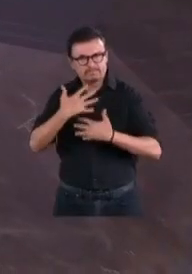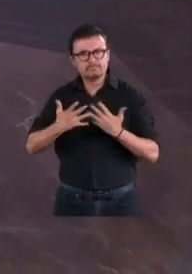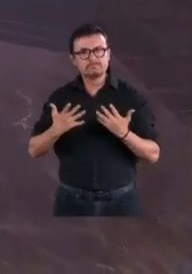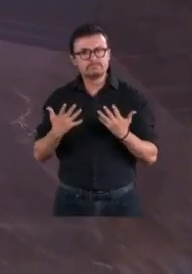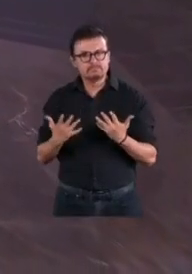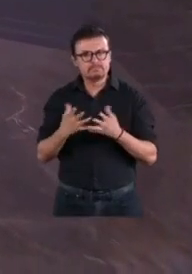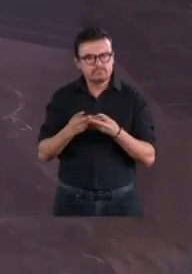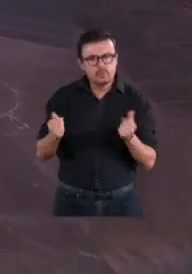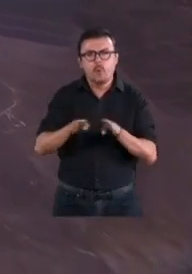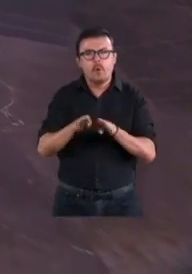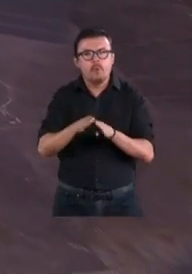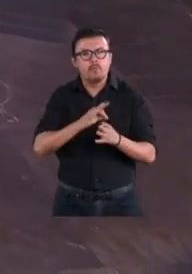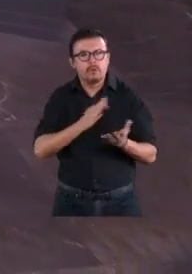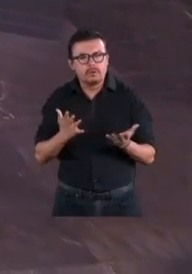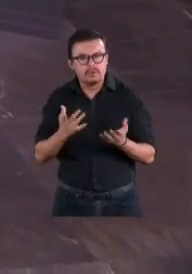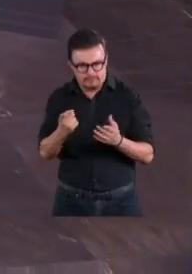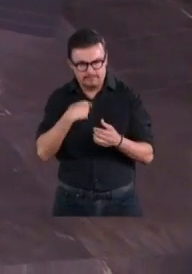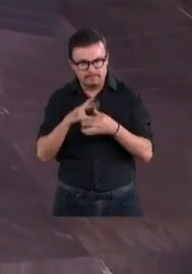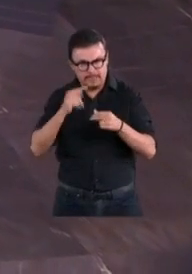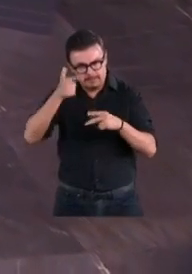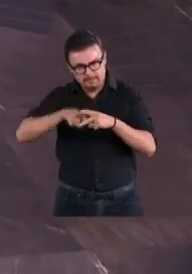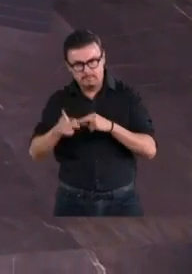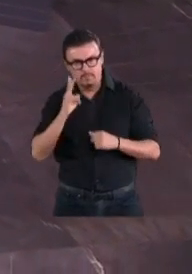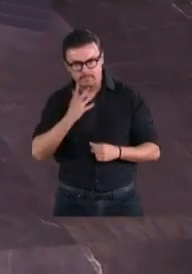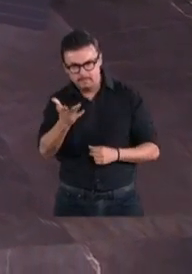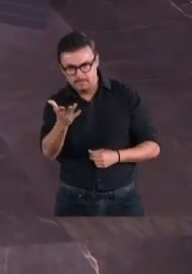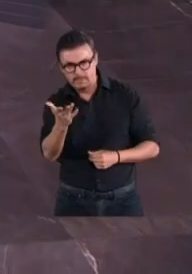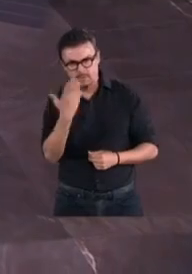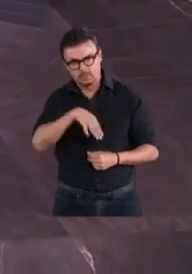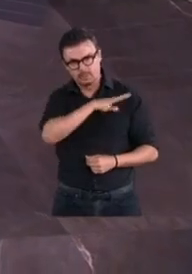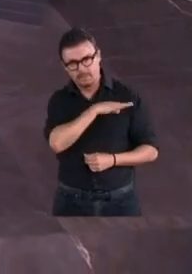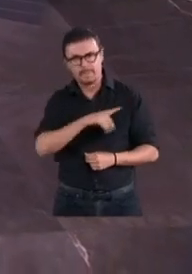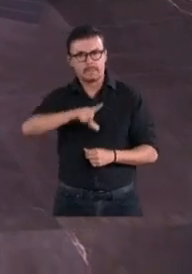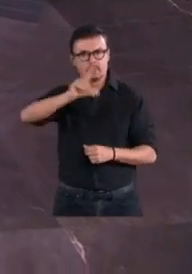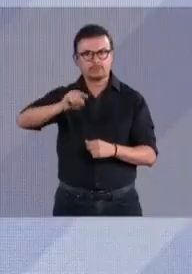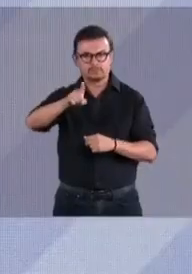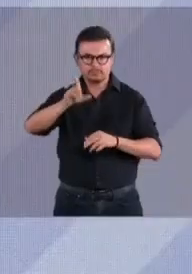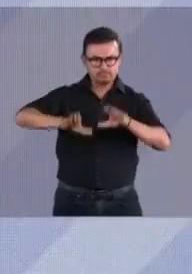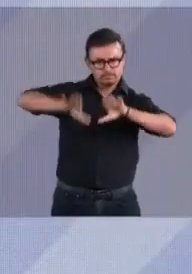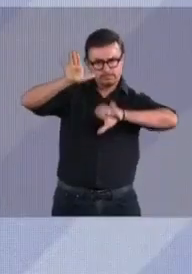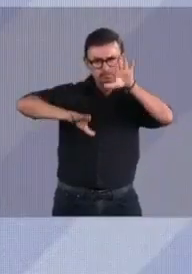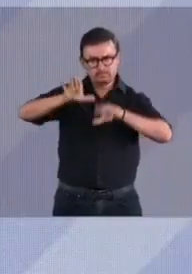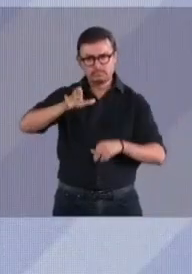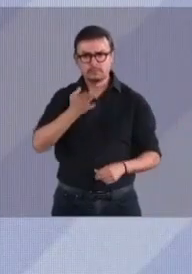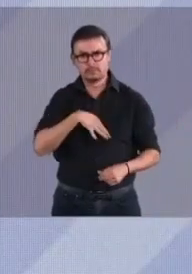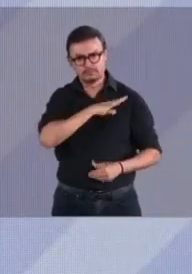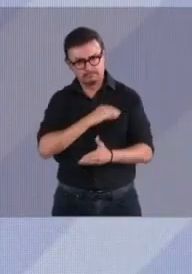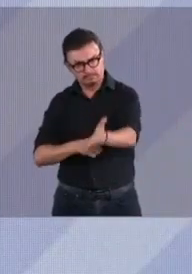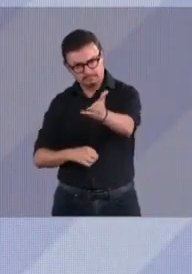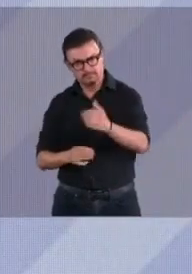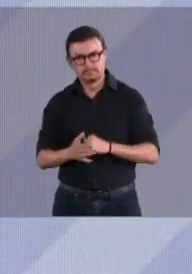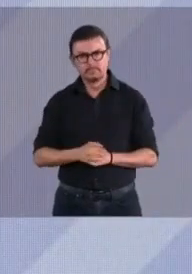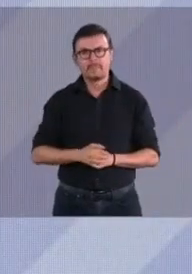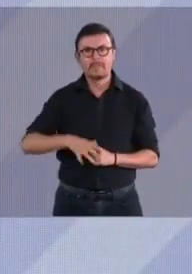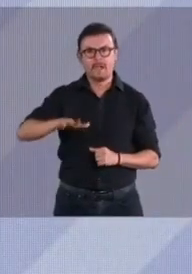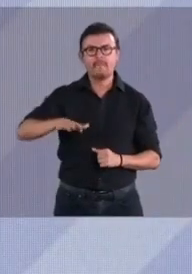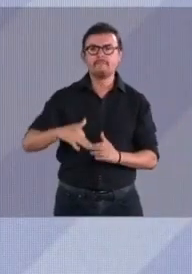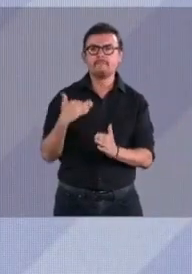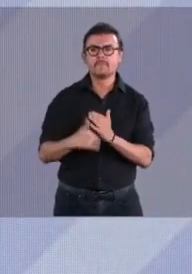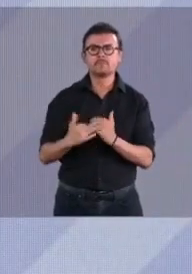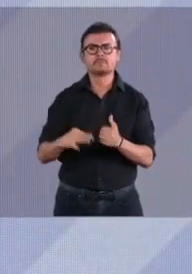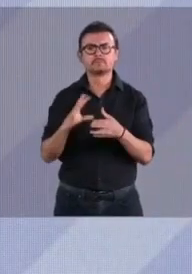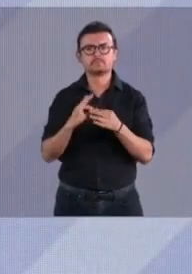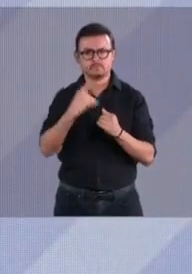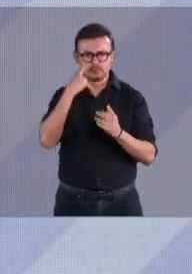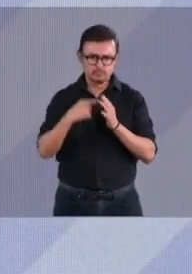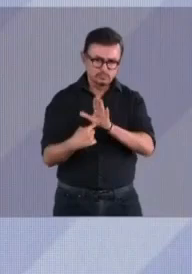bolsa con la candidata Claudia Sheinbaum y posteriormente esa mano alzada. Adelante, candidata. Sí, hace rato no lo mostré. Aquí está la